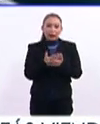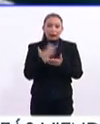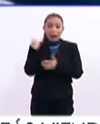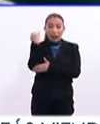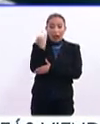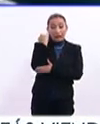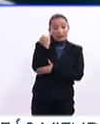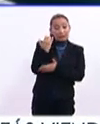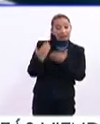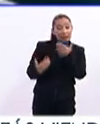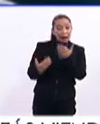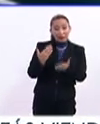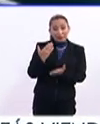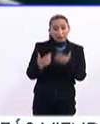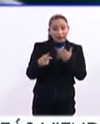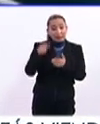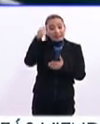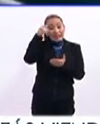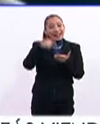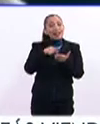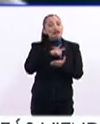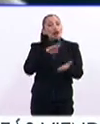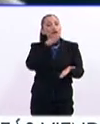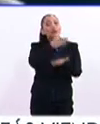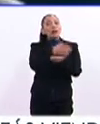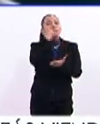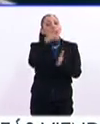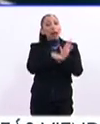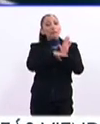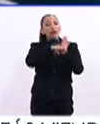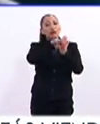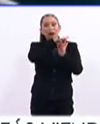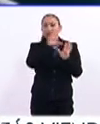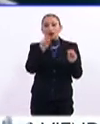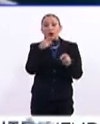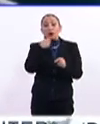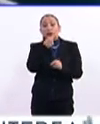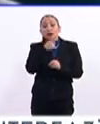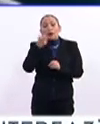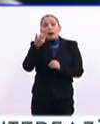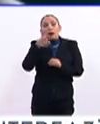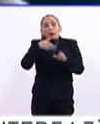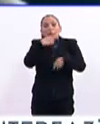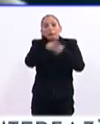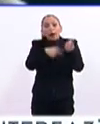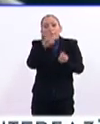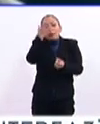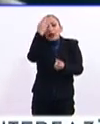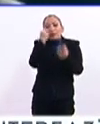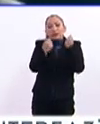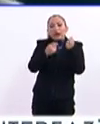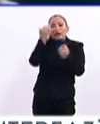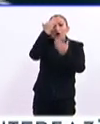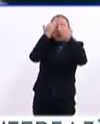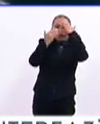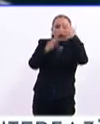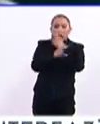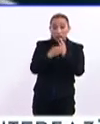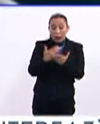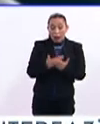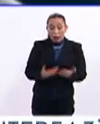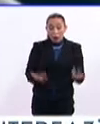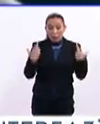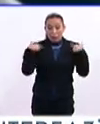preescolar a veces se piensa que solo van los niños a madurar, no, los niños van a construir su conocimiento. Y hoy en día el